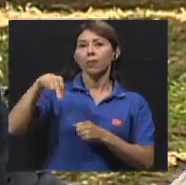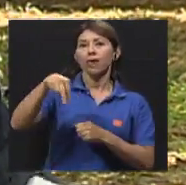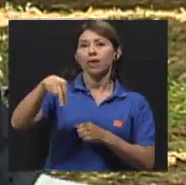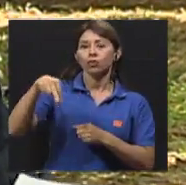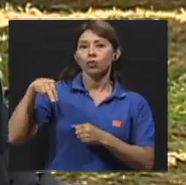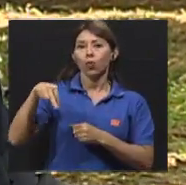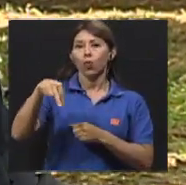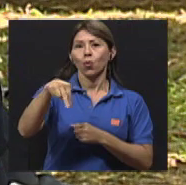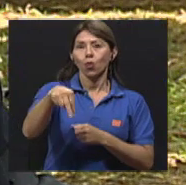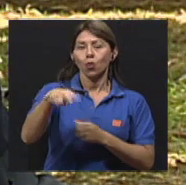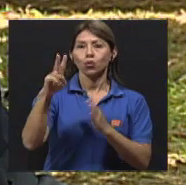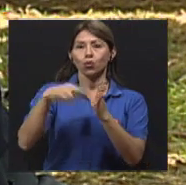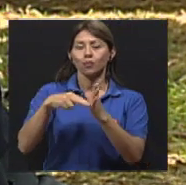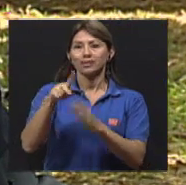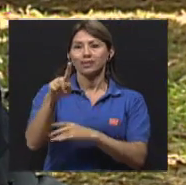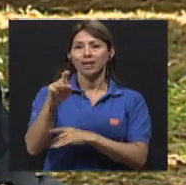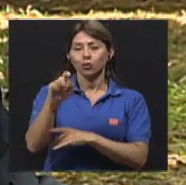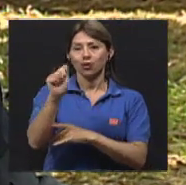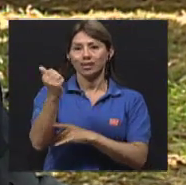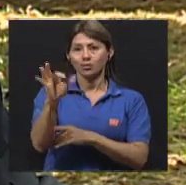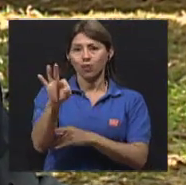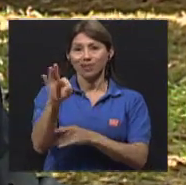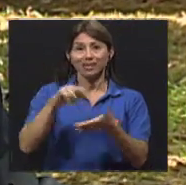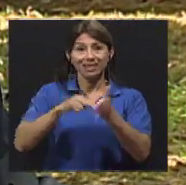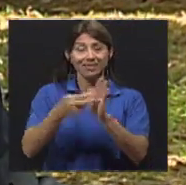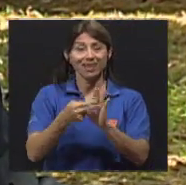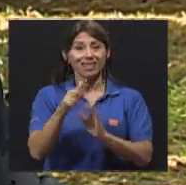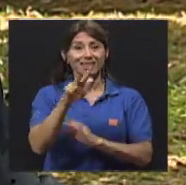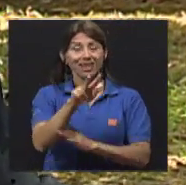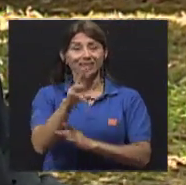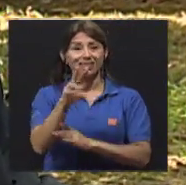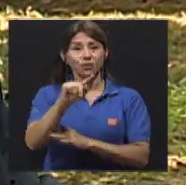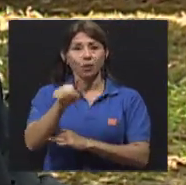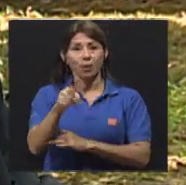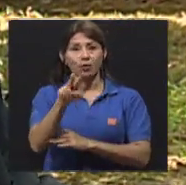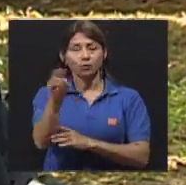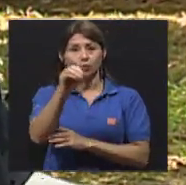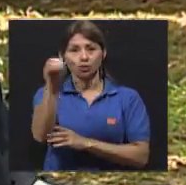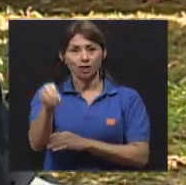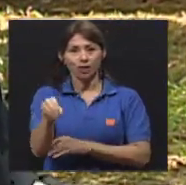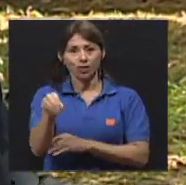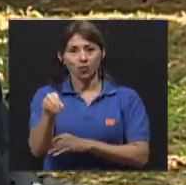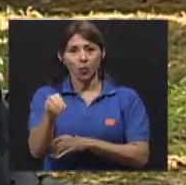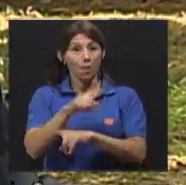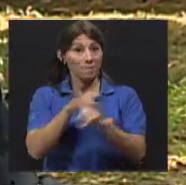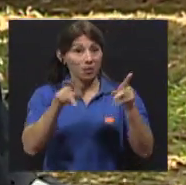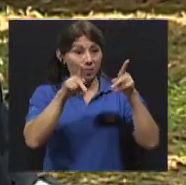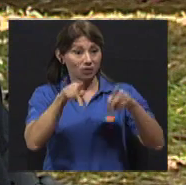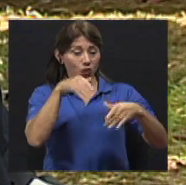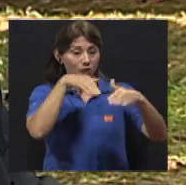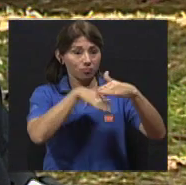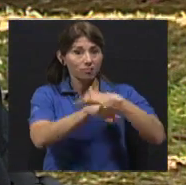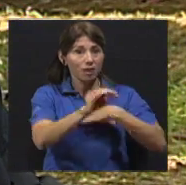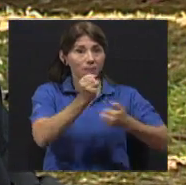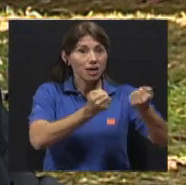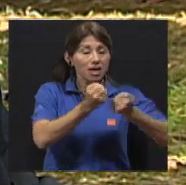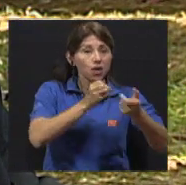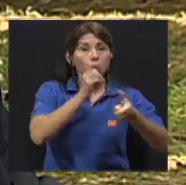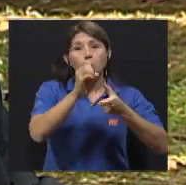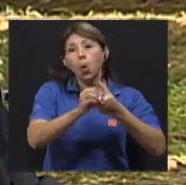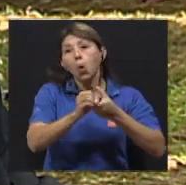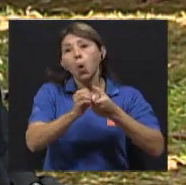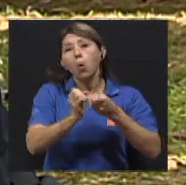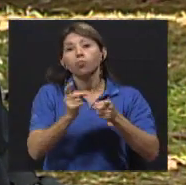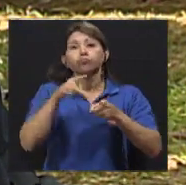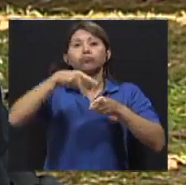que el peatón alcanza un porcentaje de 36,2%, a diferencia de un ocupante de vehículo, de un ocupante en motocicleta, de un